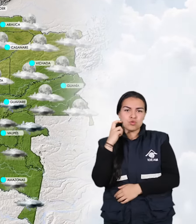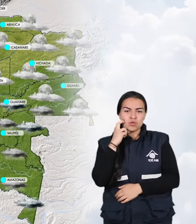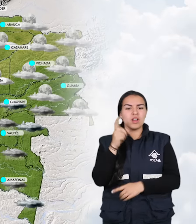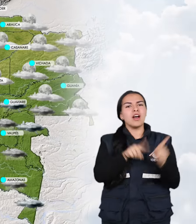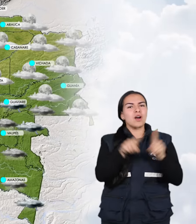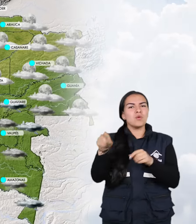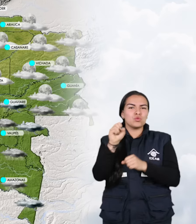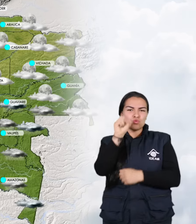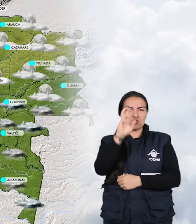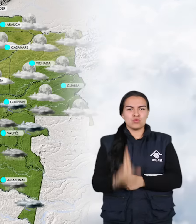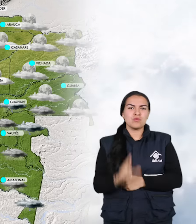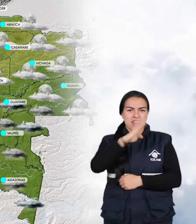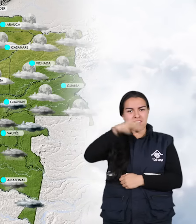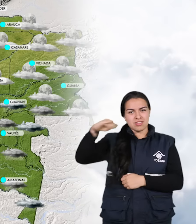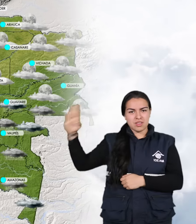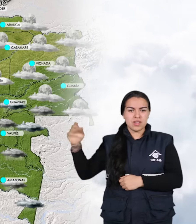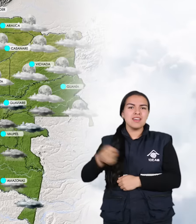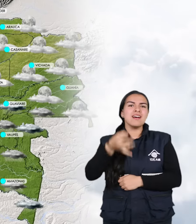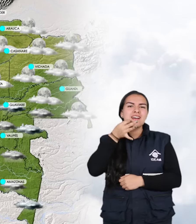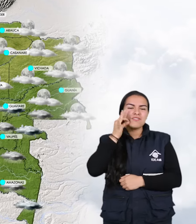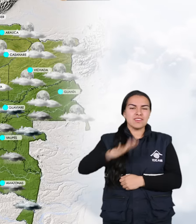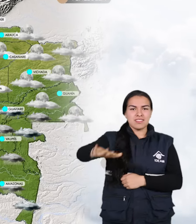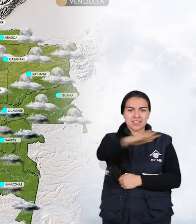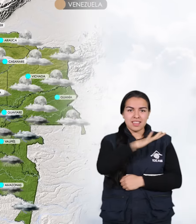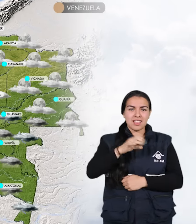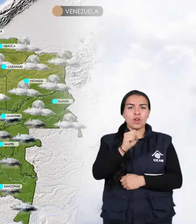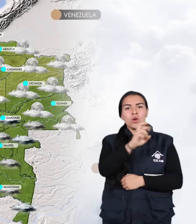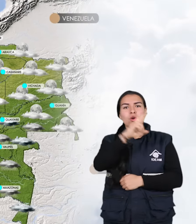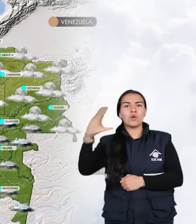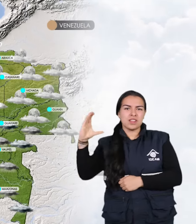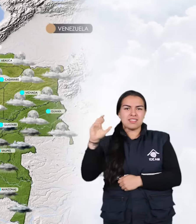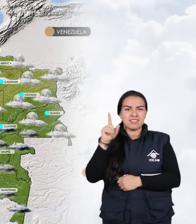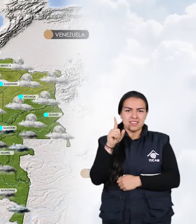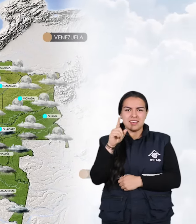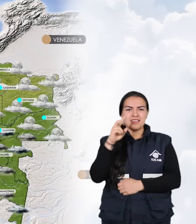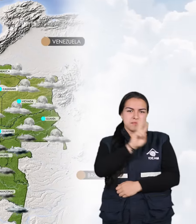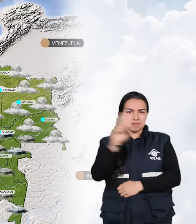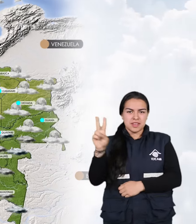Antioquia, la zona cafetera, el oriente de Valle del Cauca y Nariño.